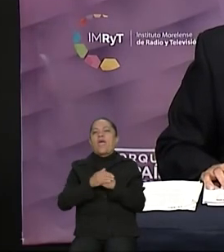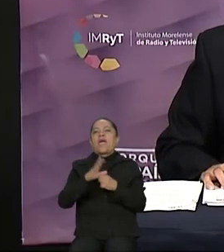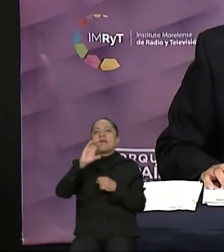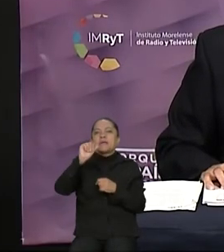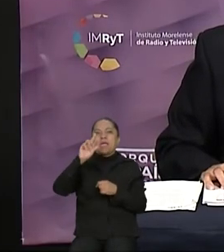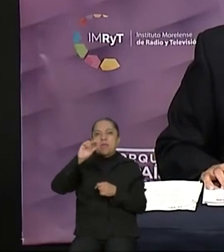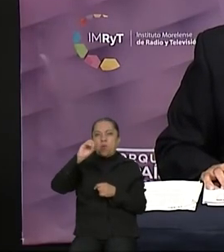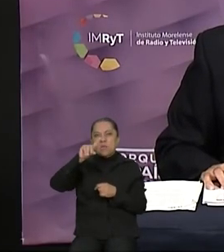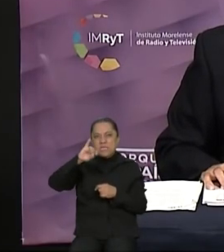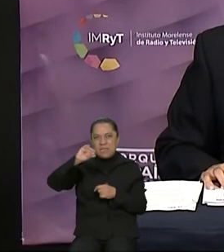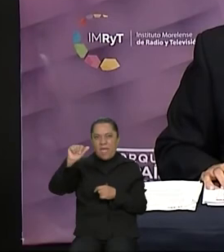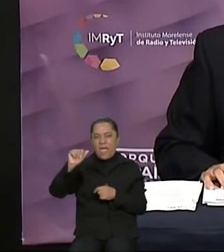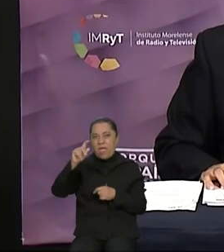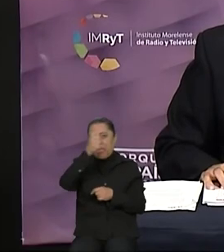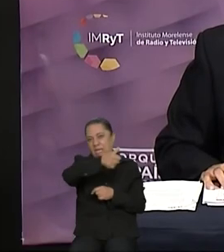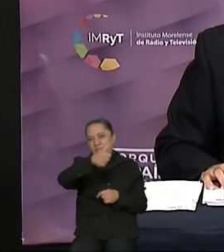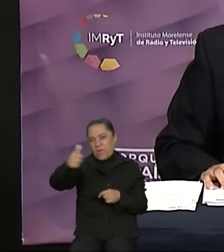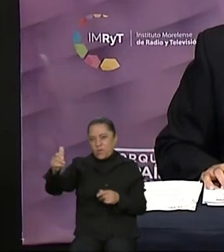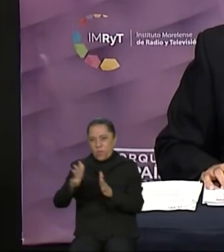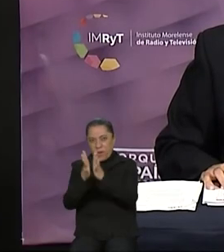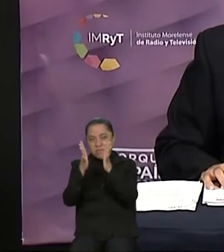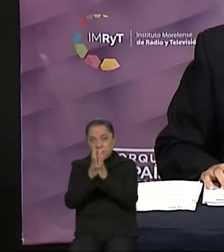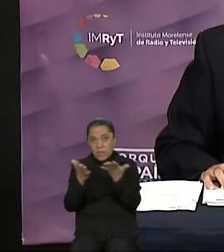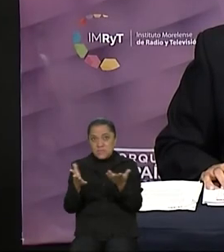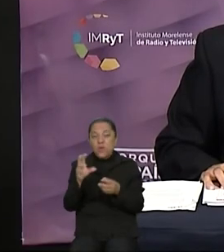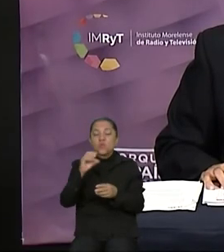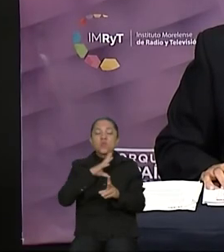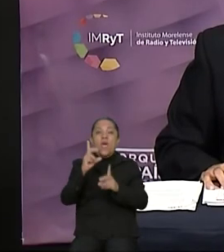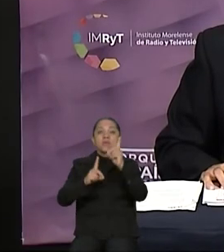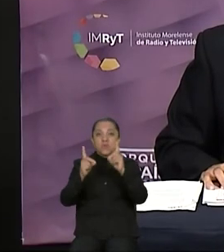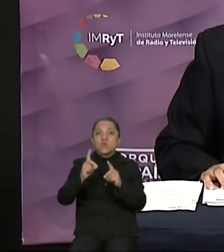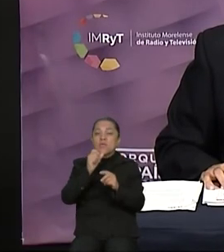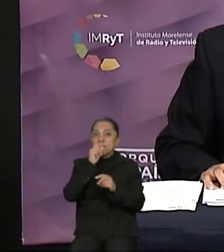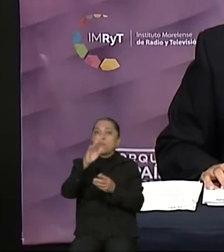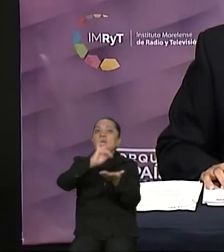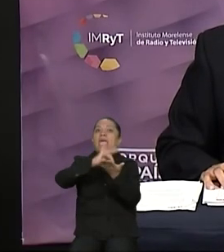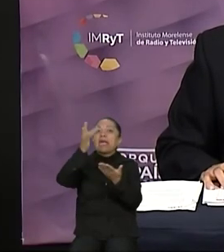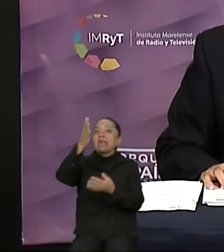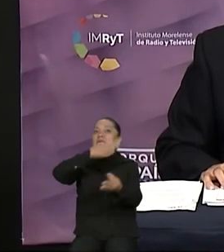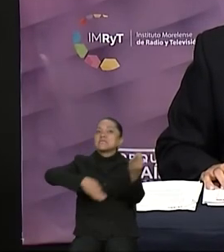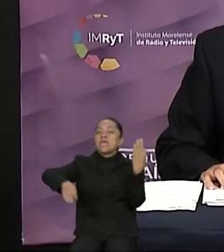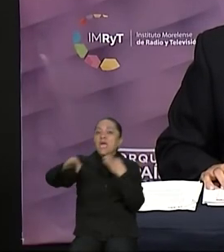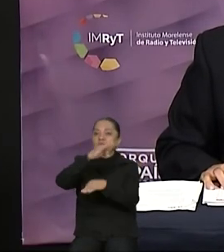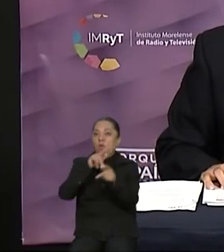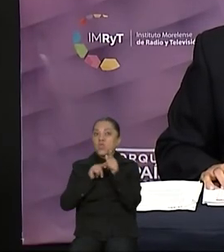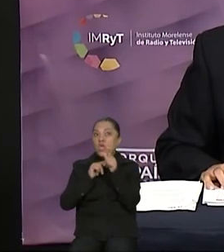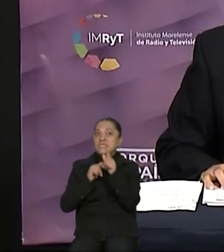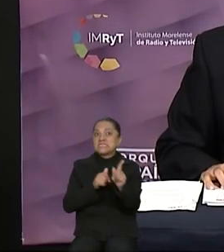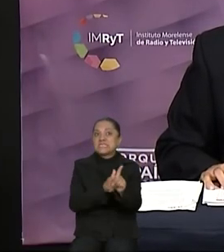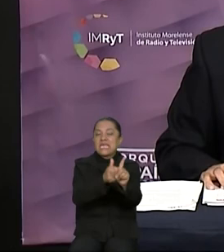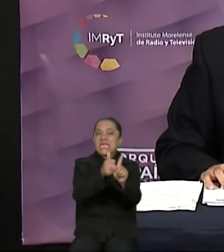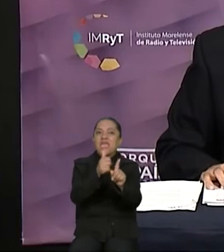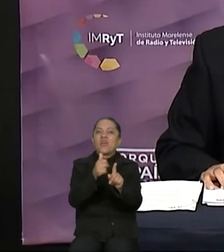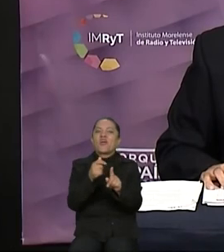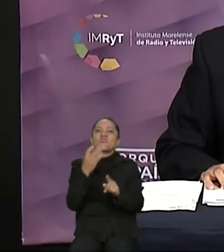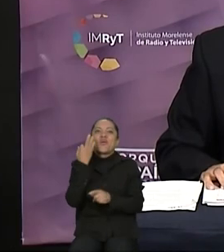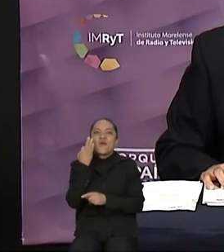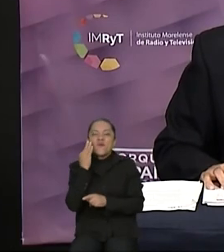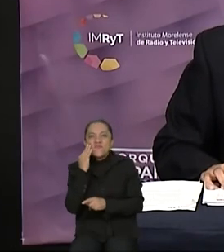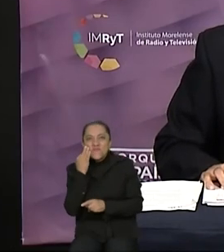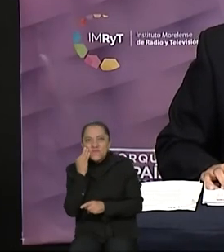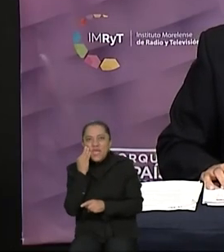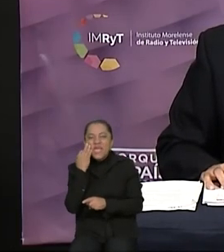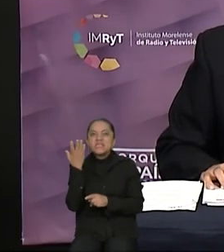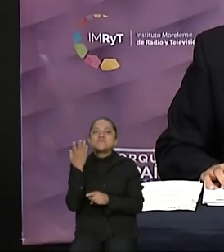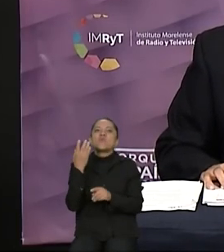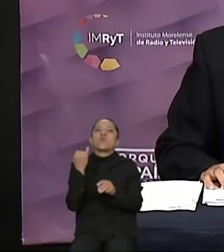participación indudablemente también gracias a todos los que nos siguieron a través de las redes sociales televisión y también